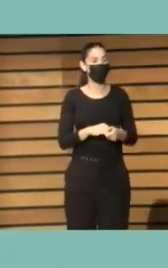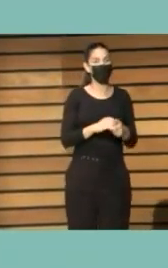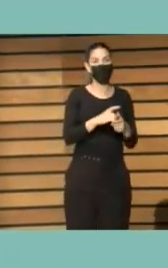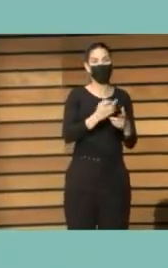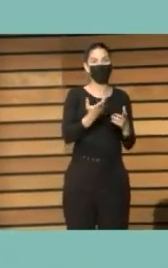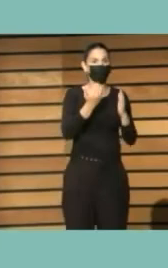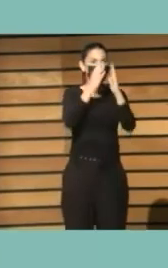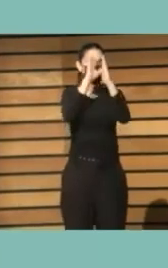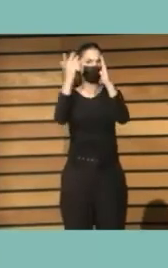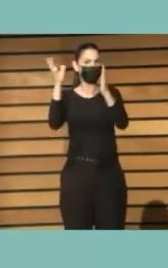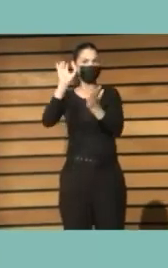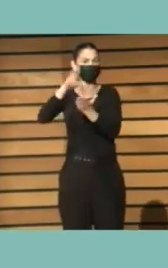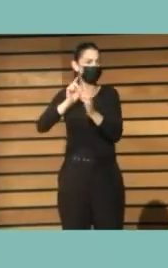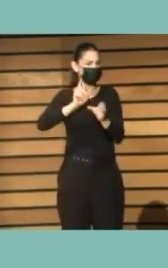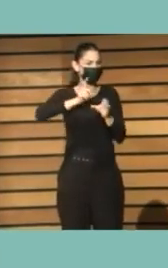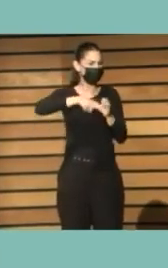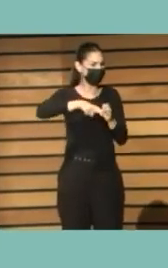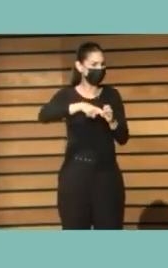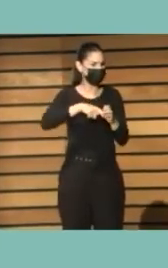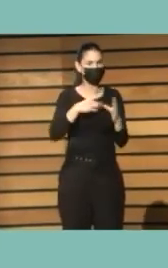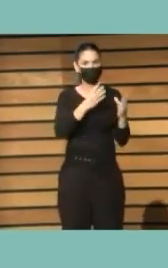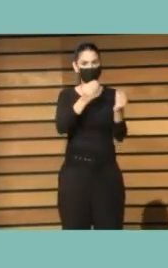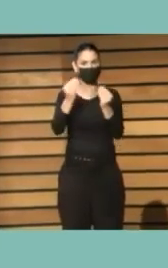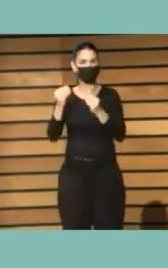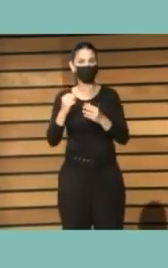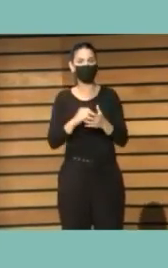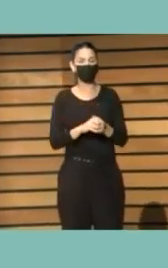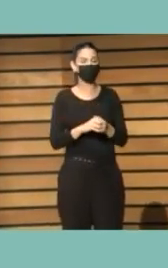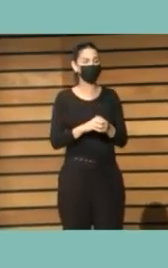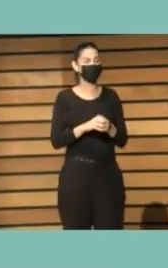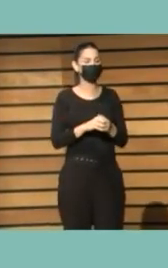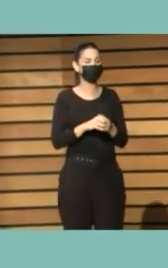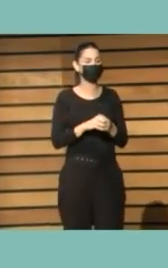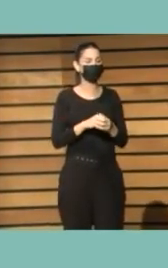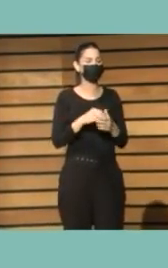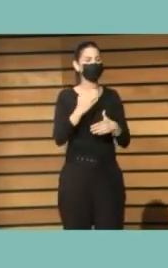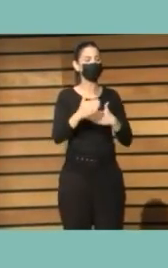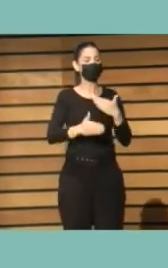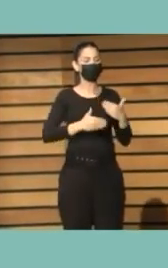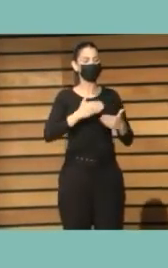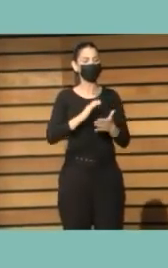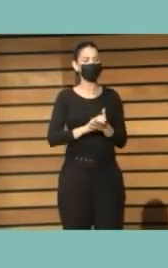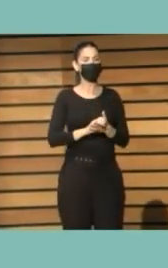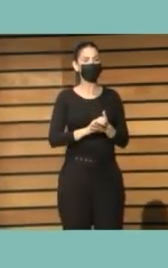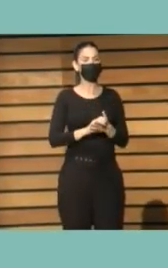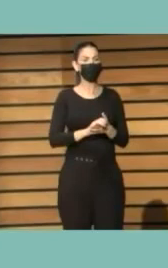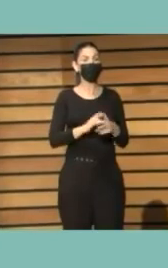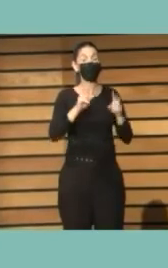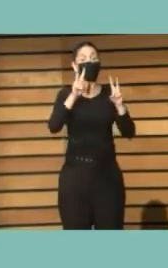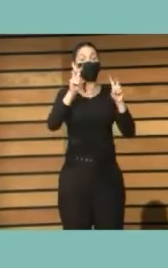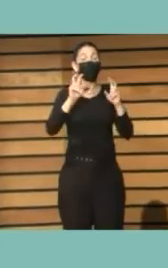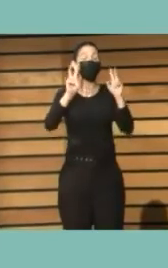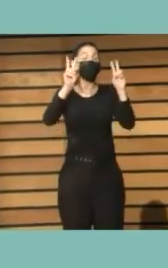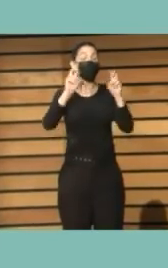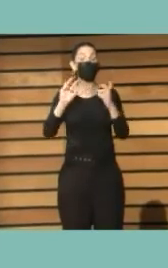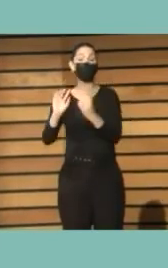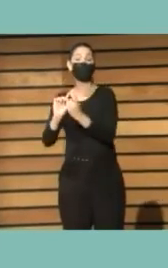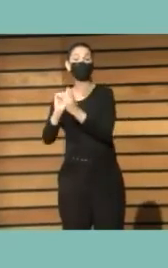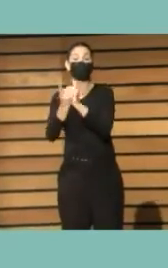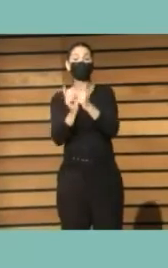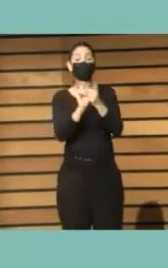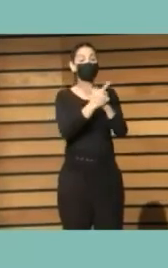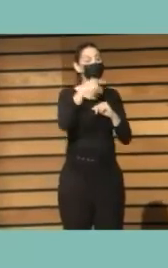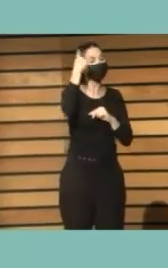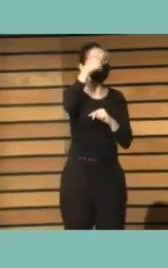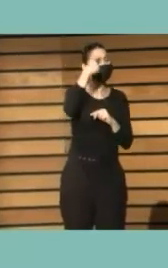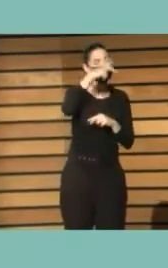proceso hay otro proceso que es el scaling deep como lo llaman que es inducir cambios culturales de hábitos de valores